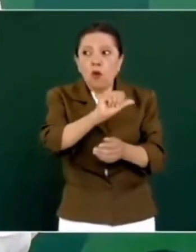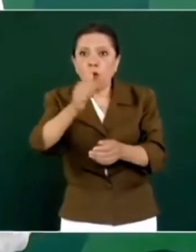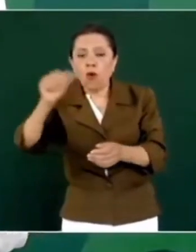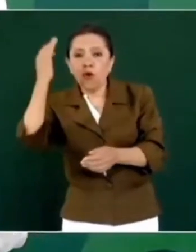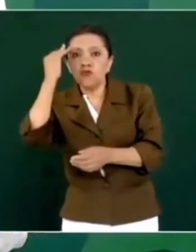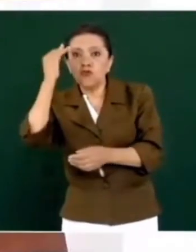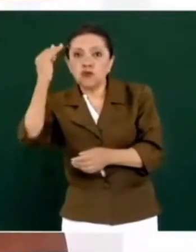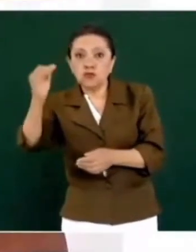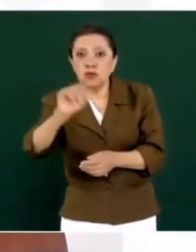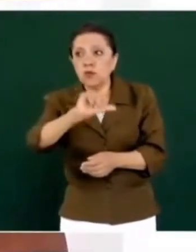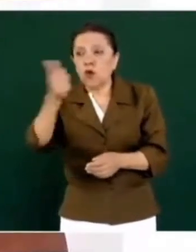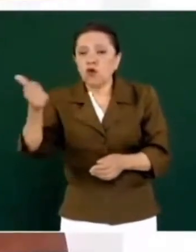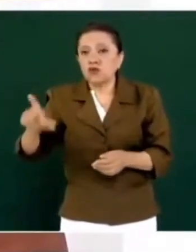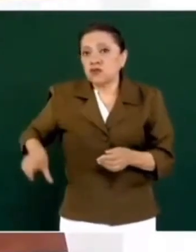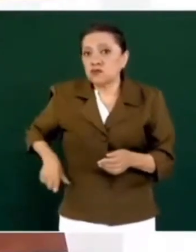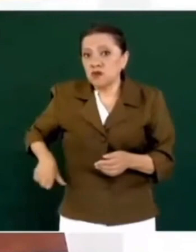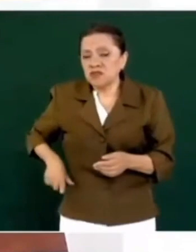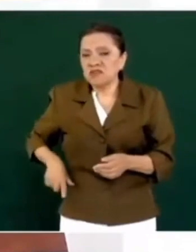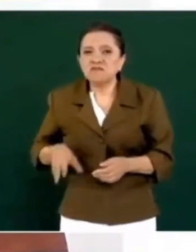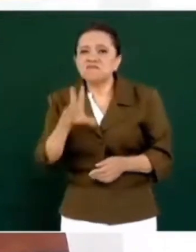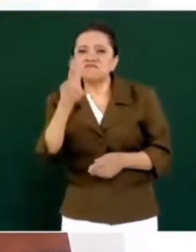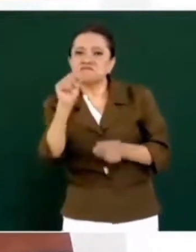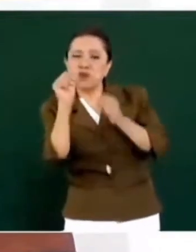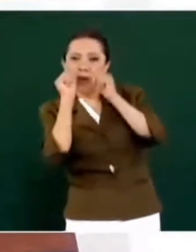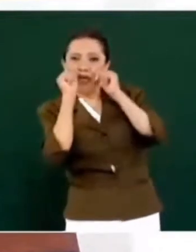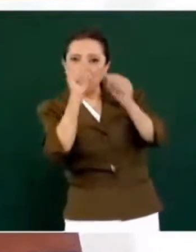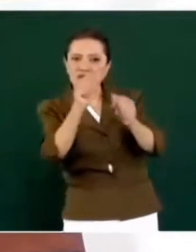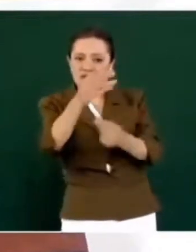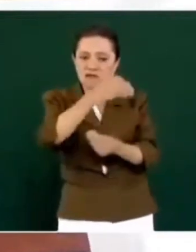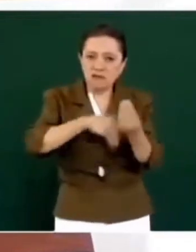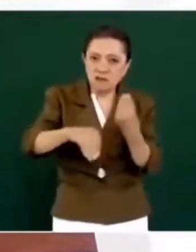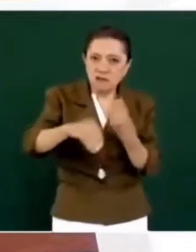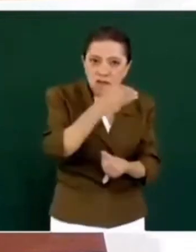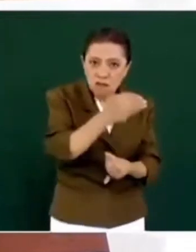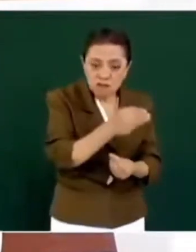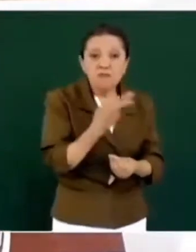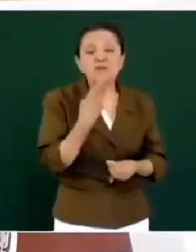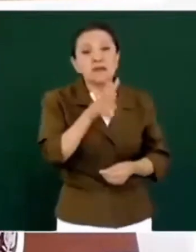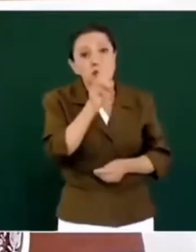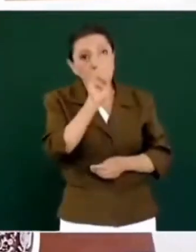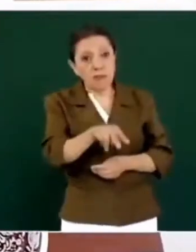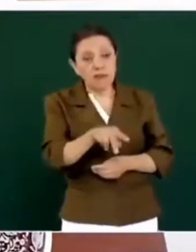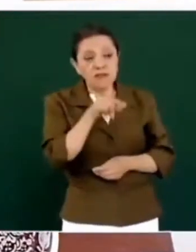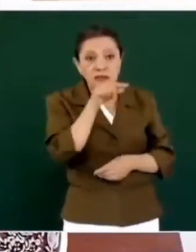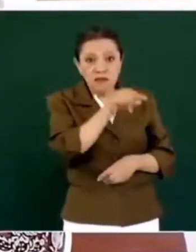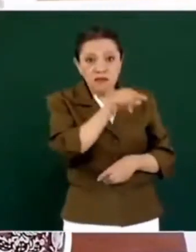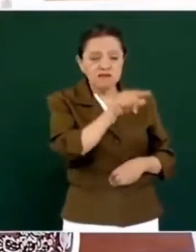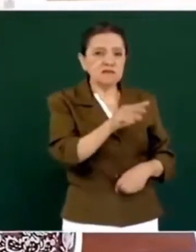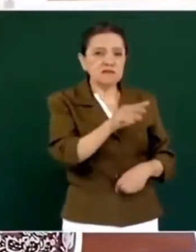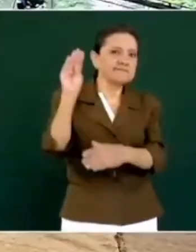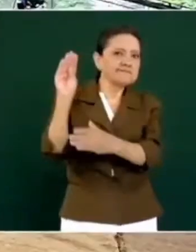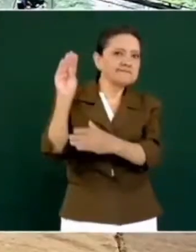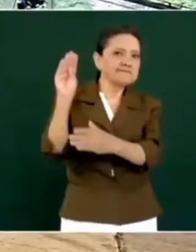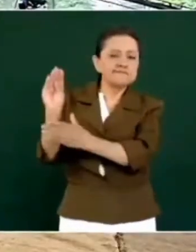con otros gobiernos y que no le hagan caso a estos coyotes